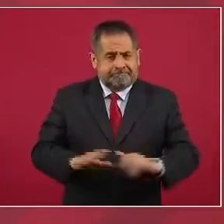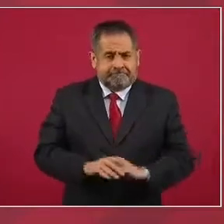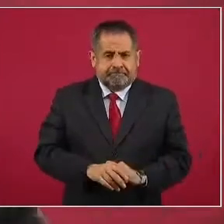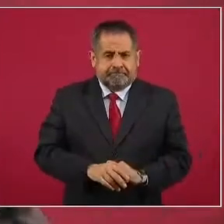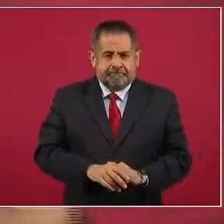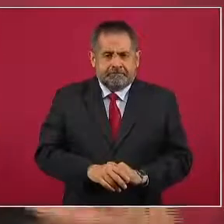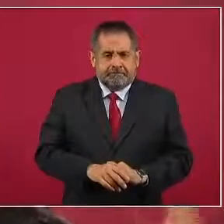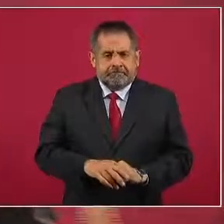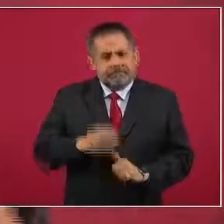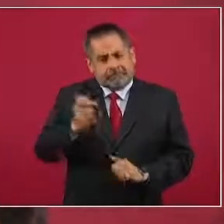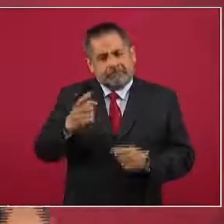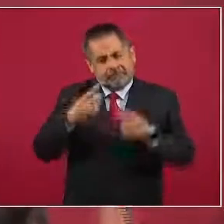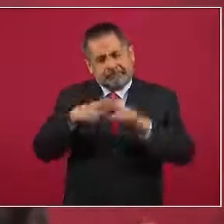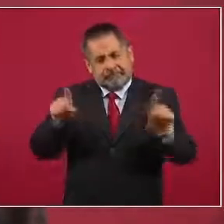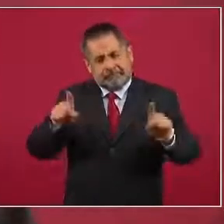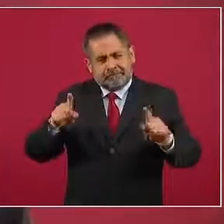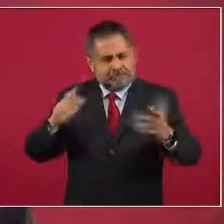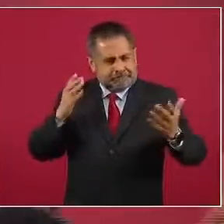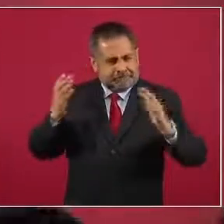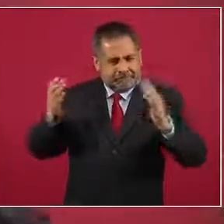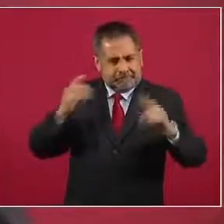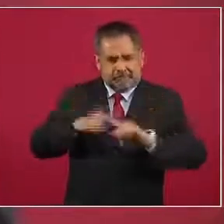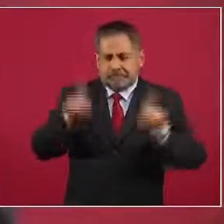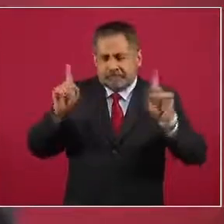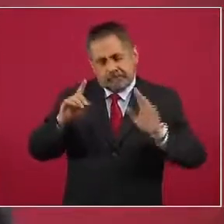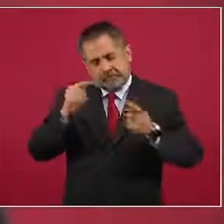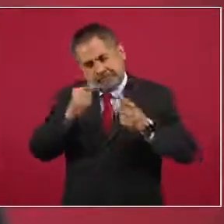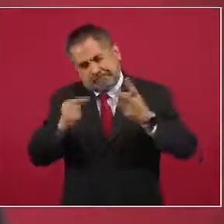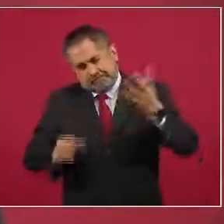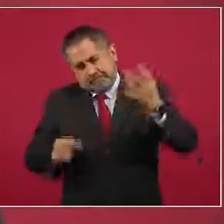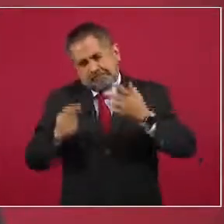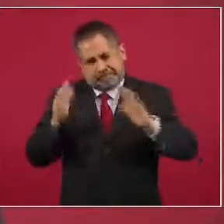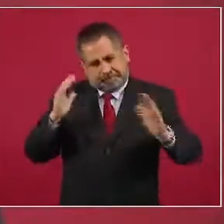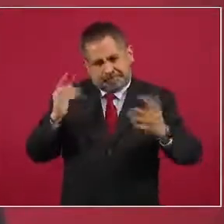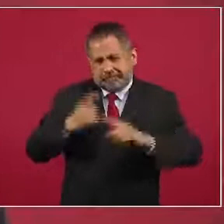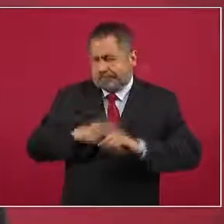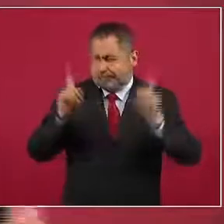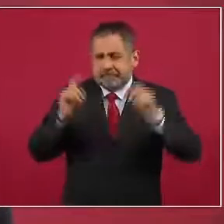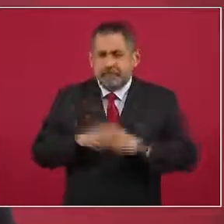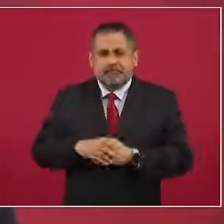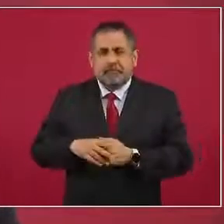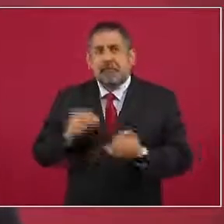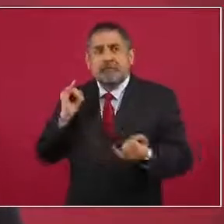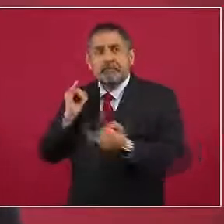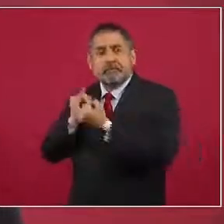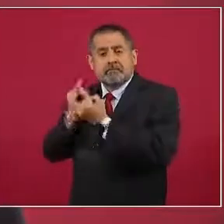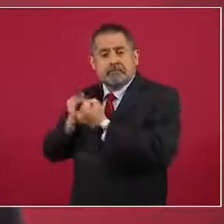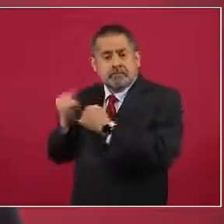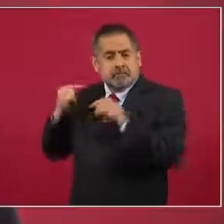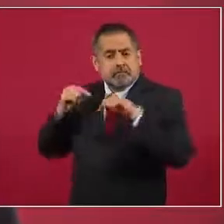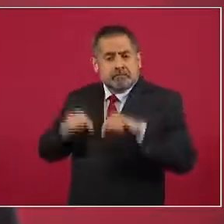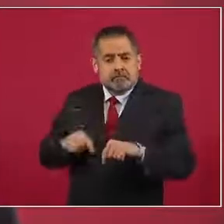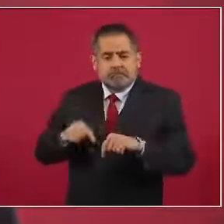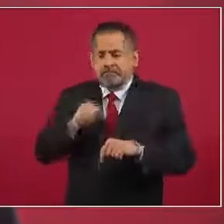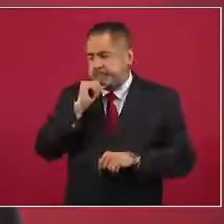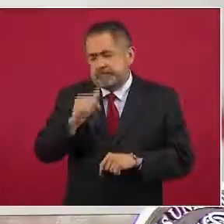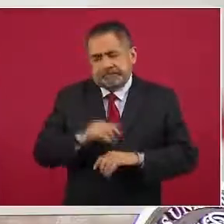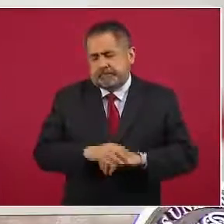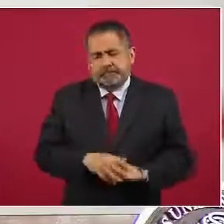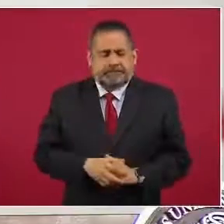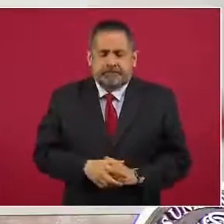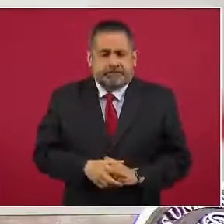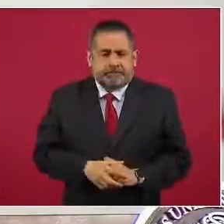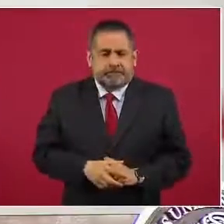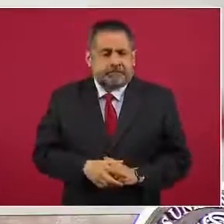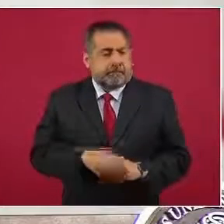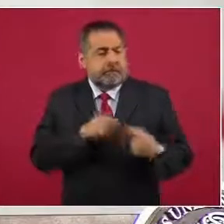Esa es la diferencia, una de tantas. No somos iguales que